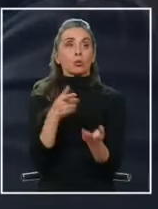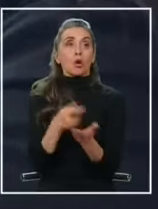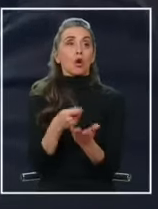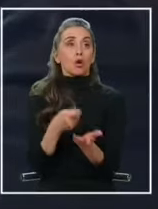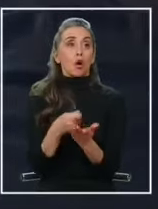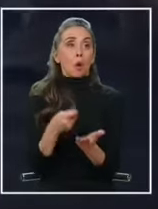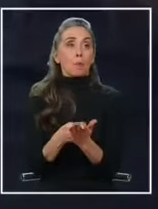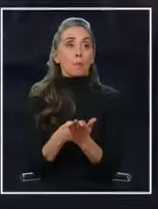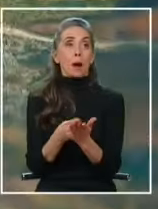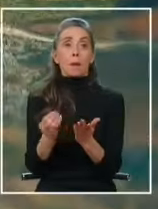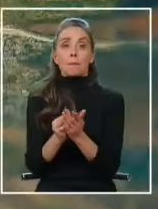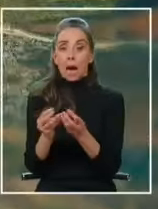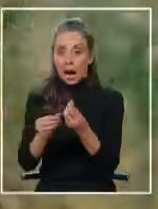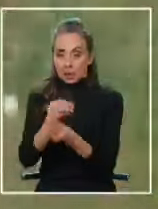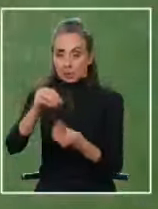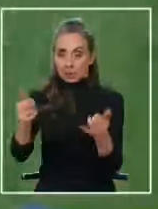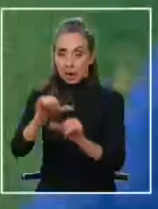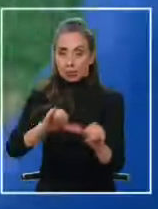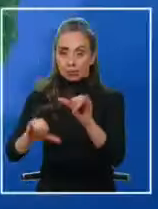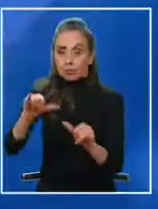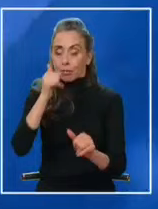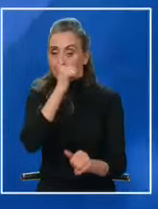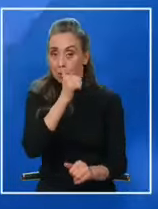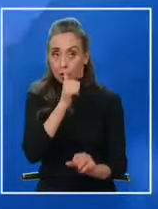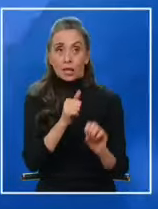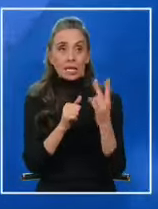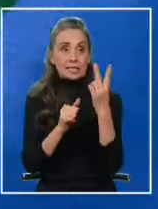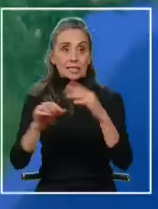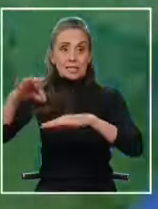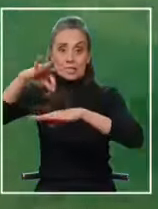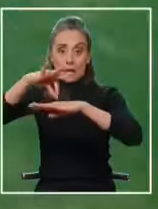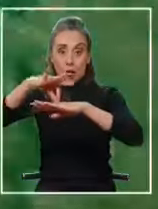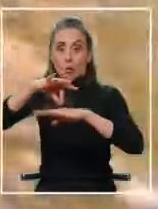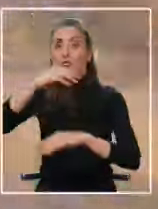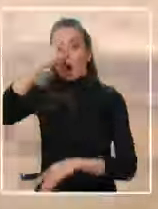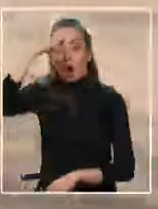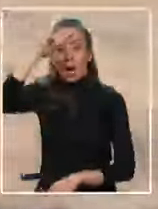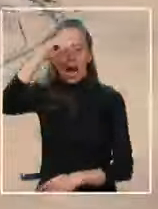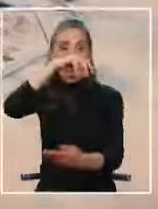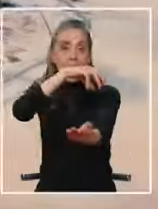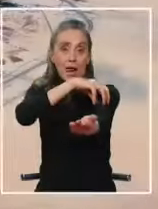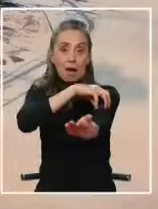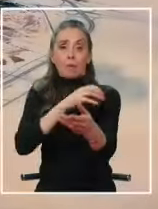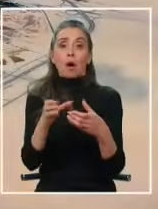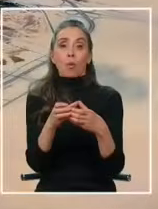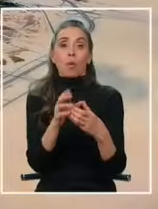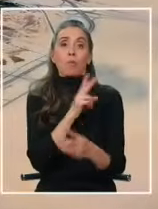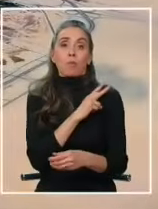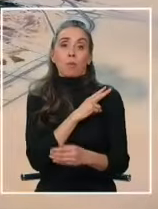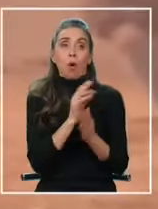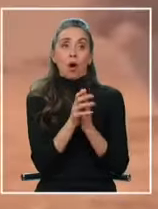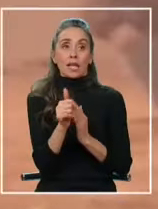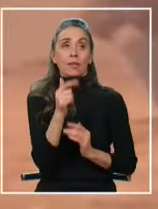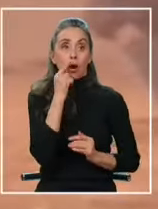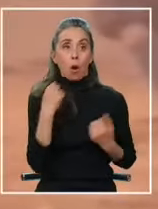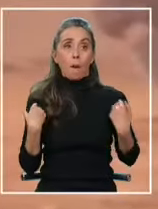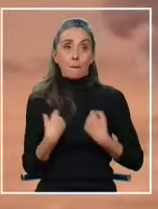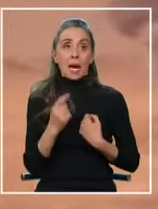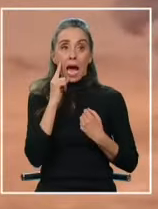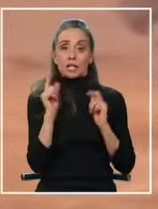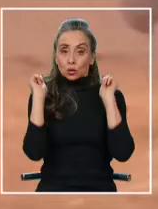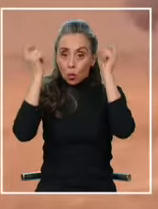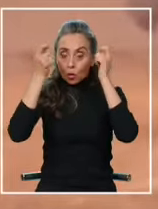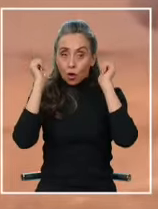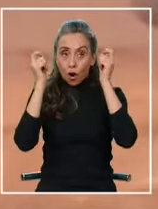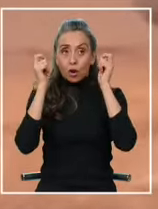sustancia segundo punto de interés Calama en esa ciudad la banda liderada por este hombre de chaqueta azul